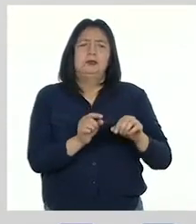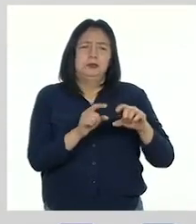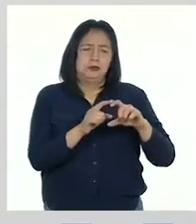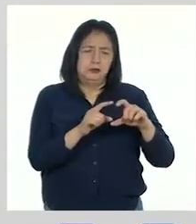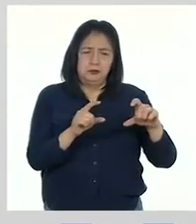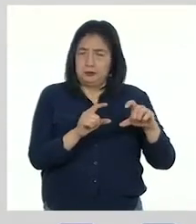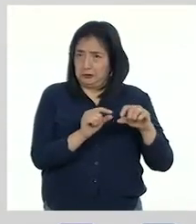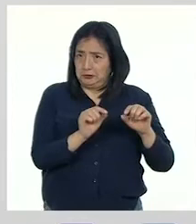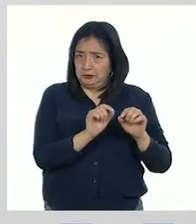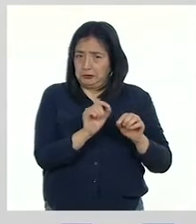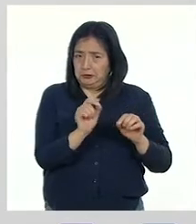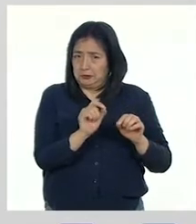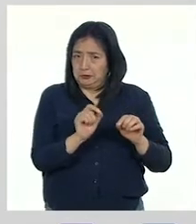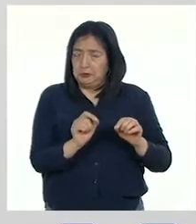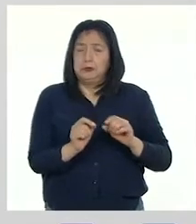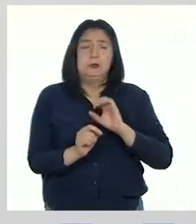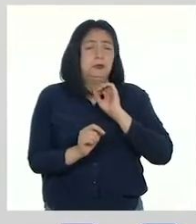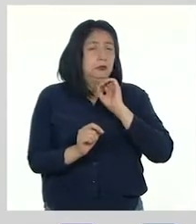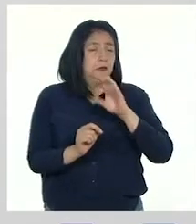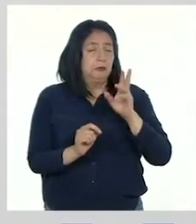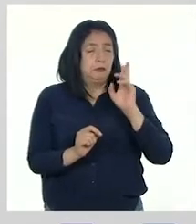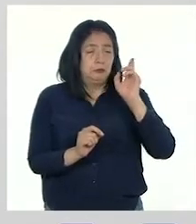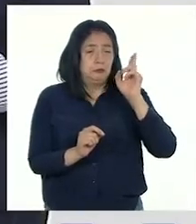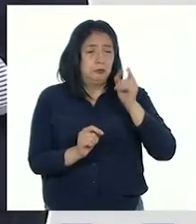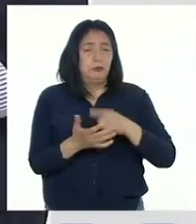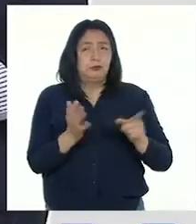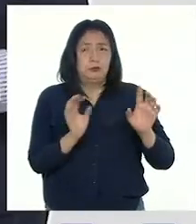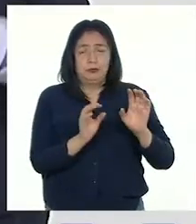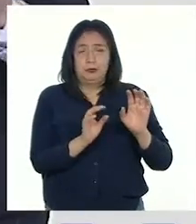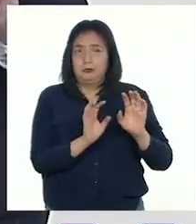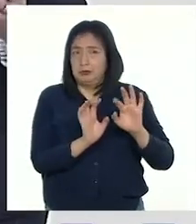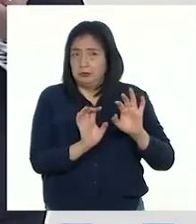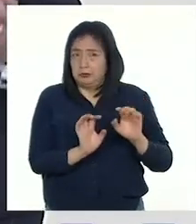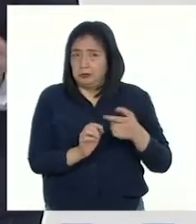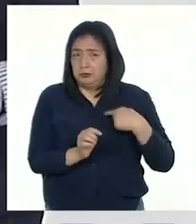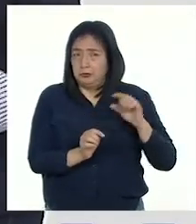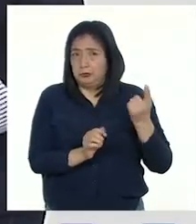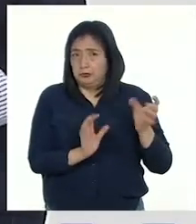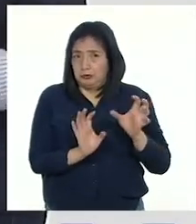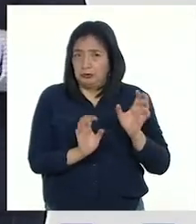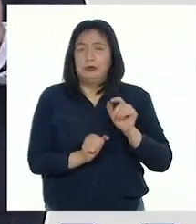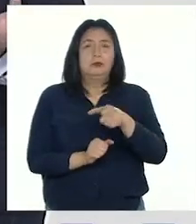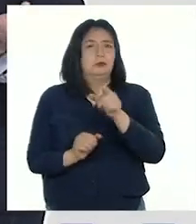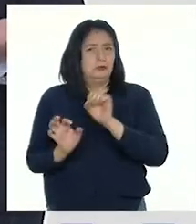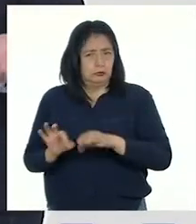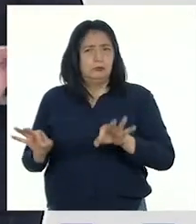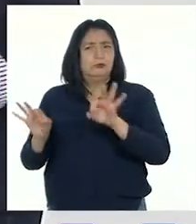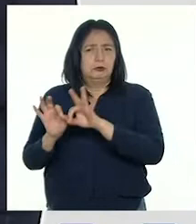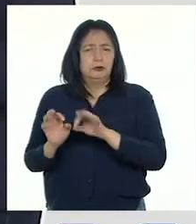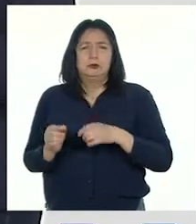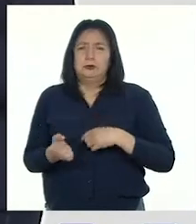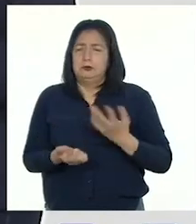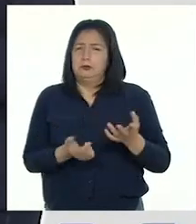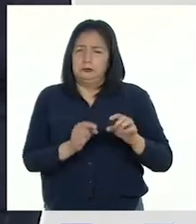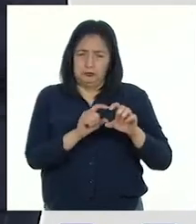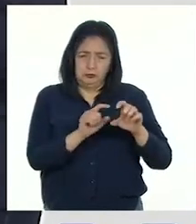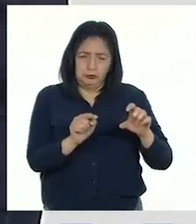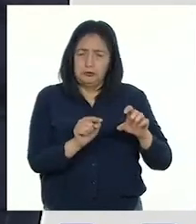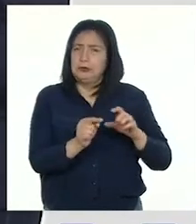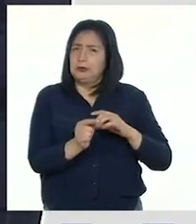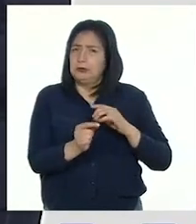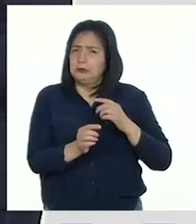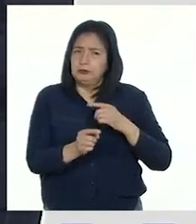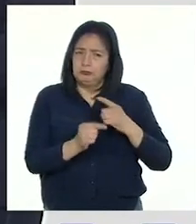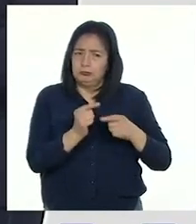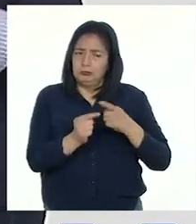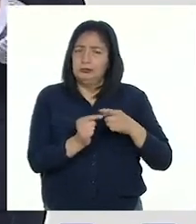que hizo mi profesor sobre mis primeras versiones. Eso es muy importante porque en los comentarios señalan las